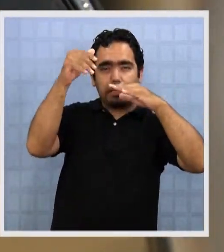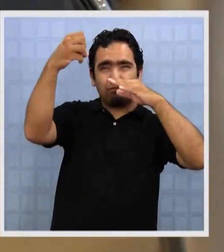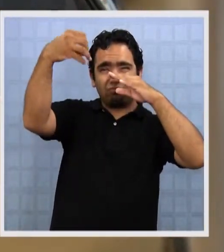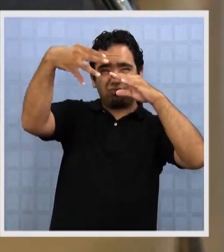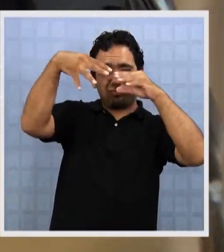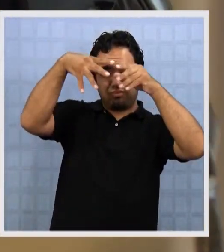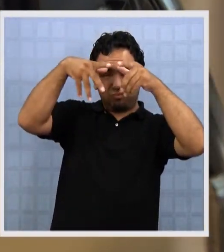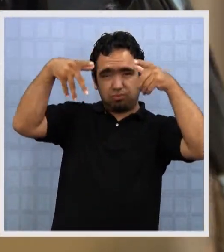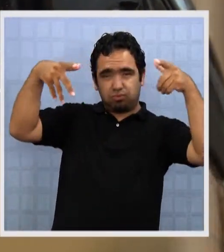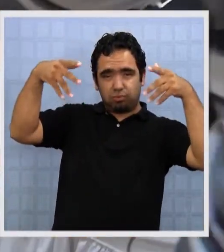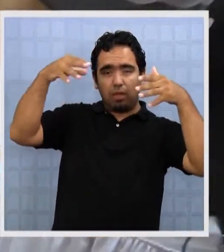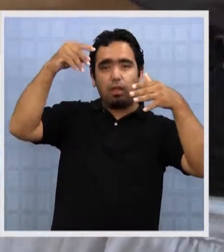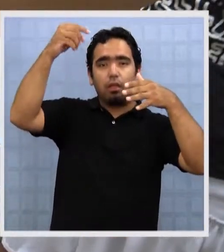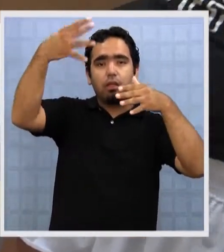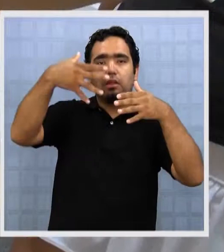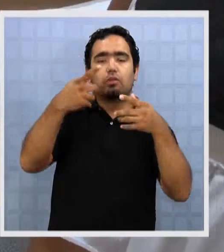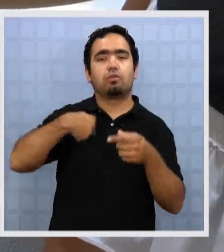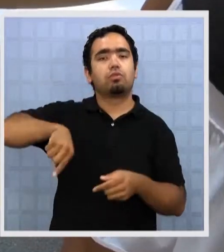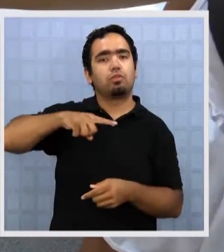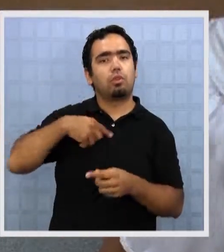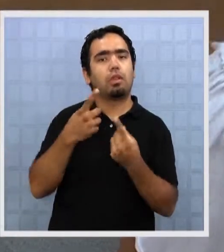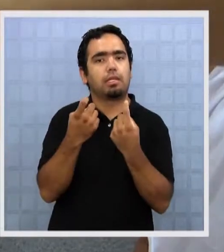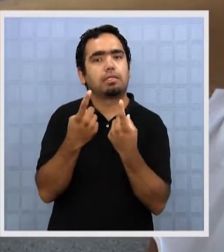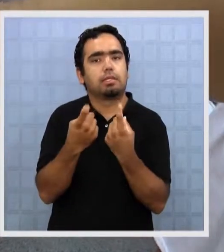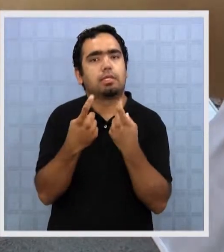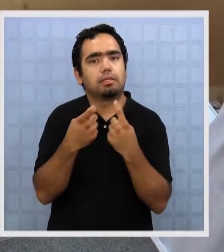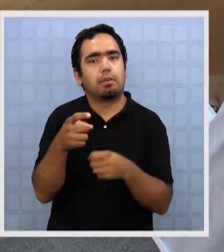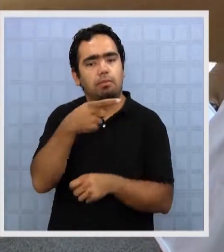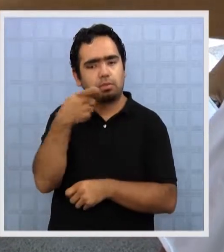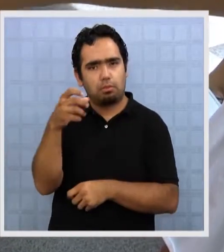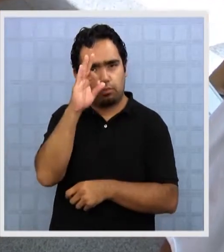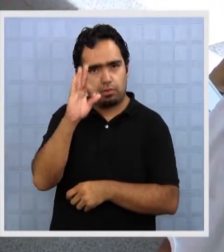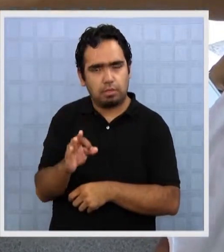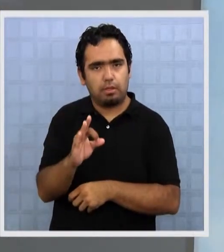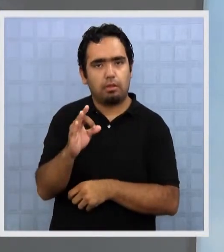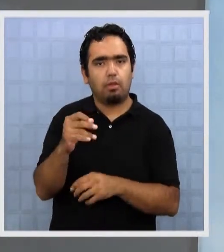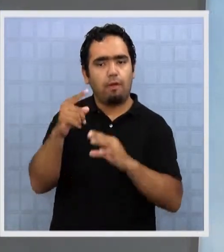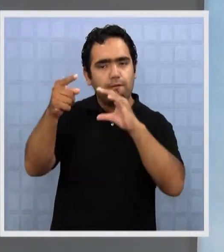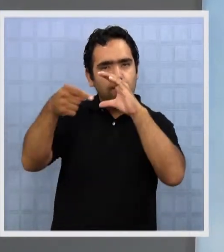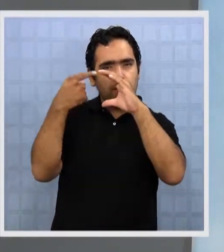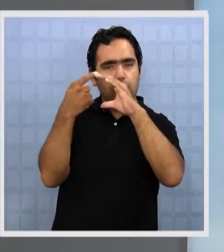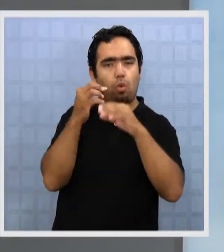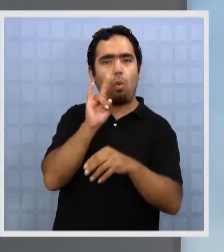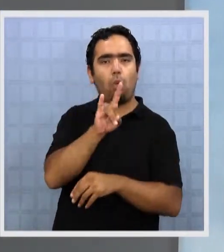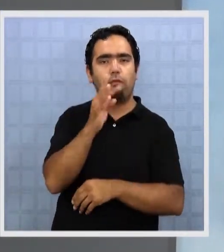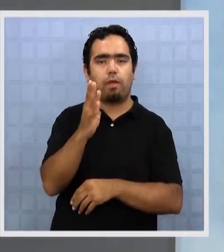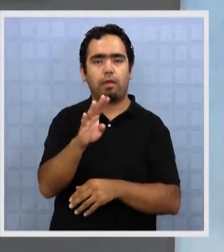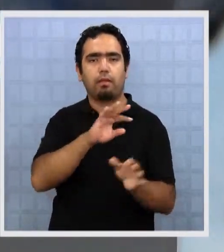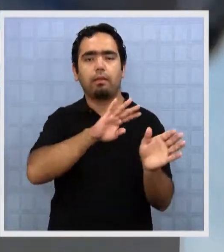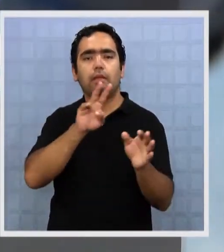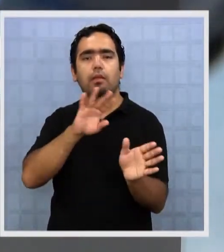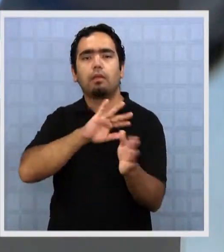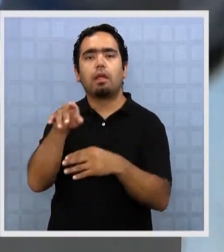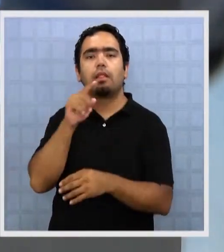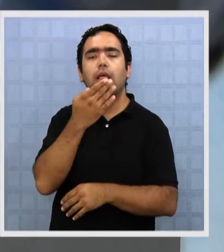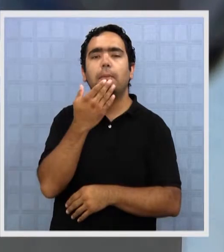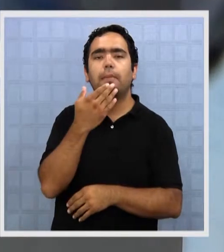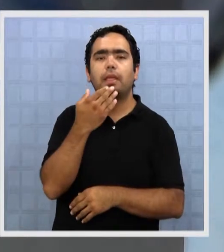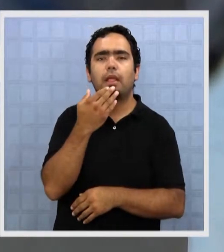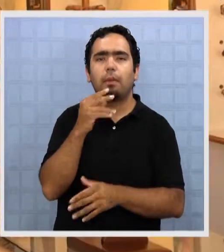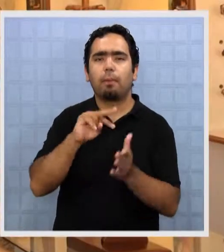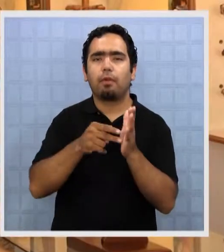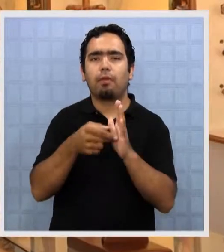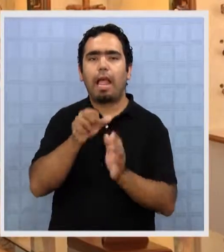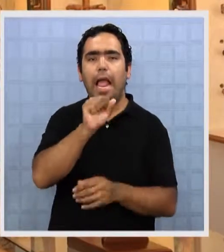alta, nosotros necesitamos tener lentes con una protección de 100% filtro B. Existe una enfermedad muy común acá en el norte de Chile que se llama